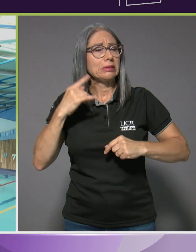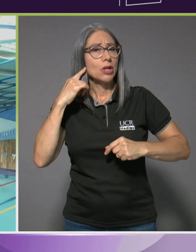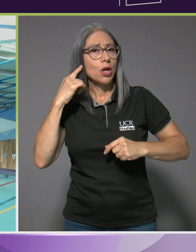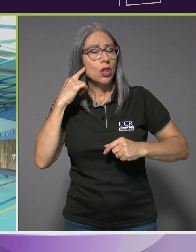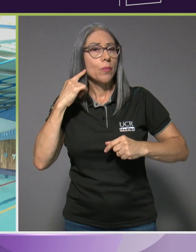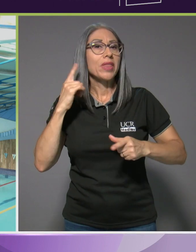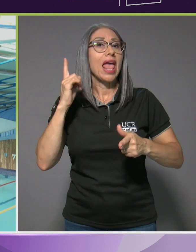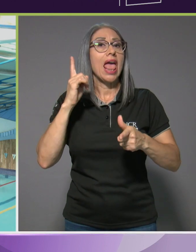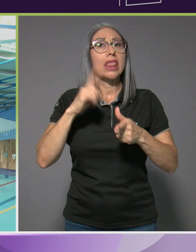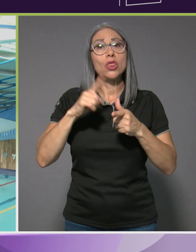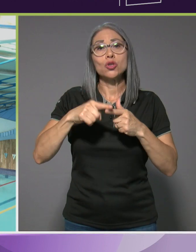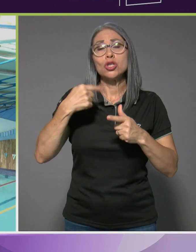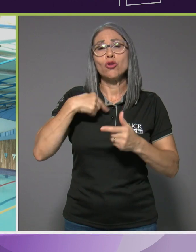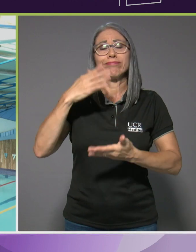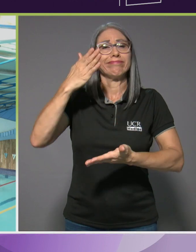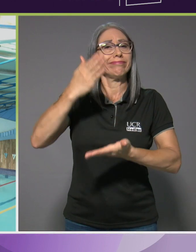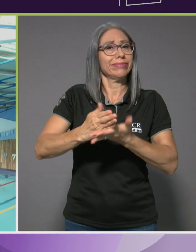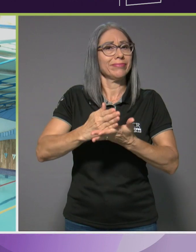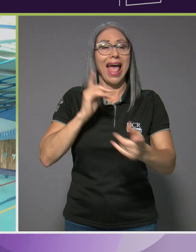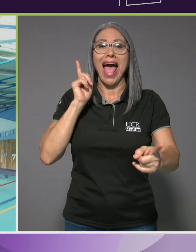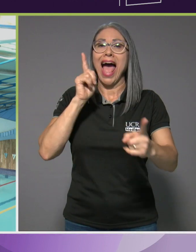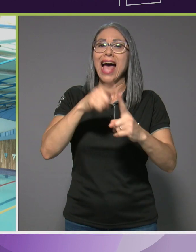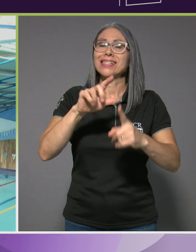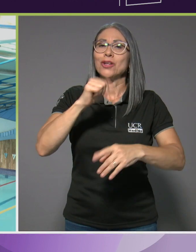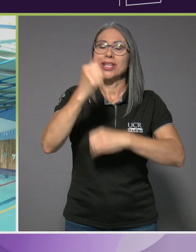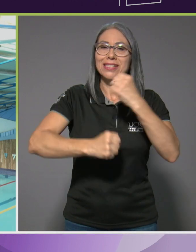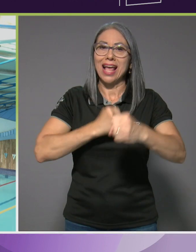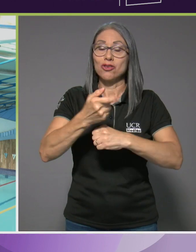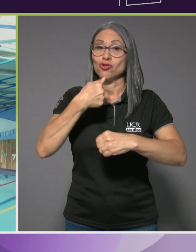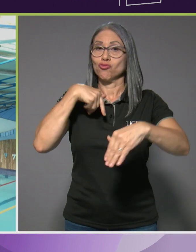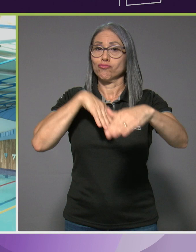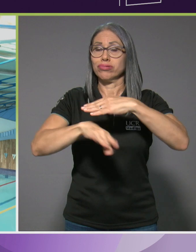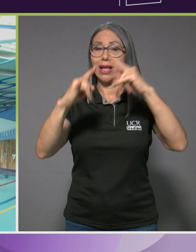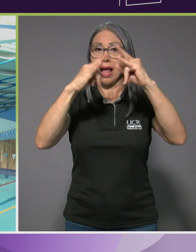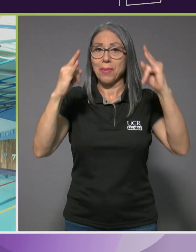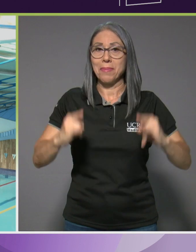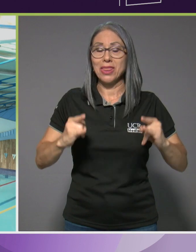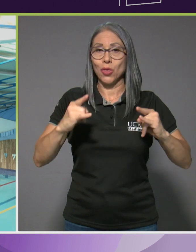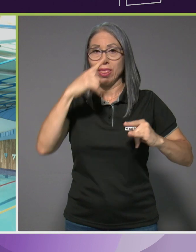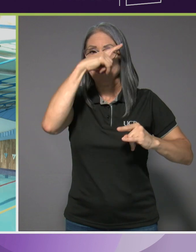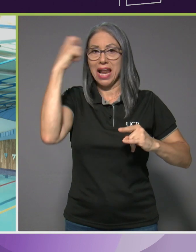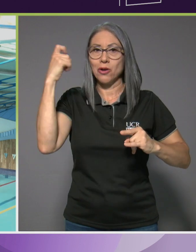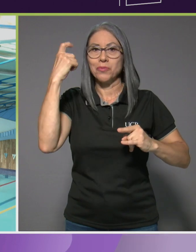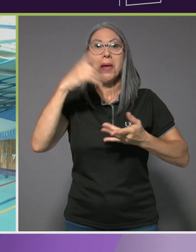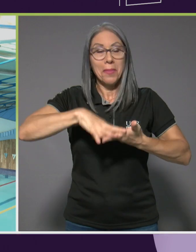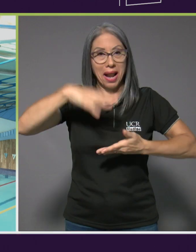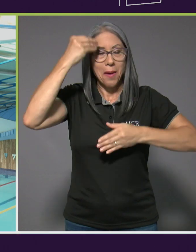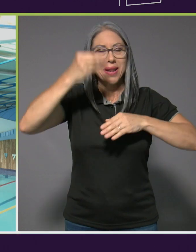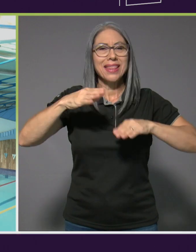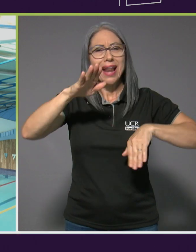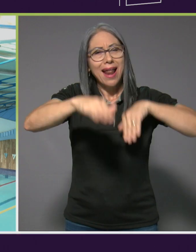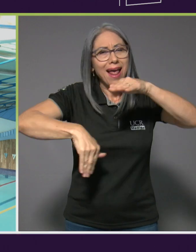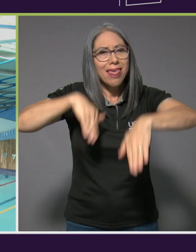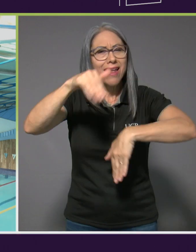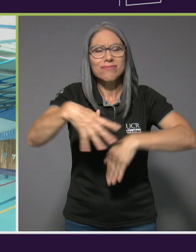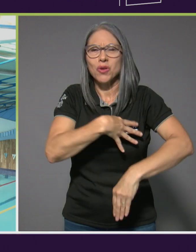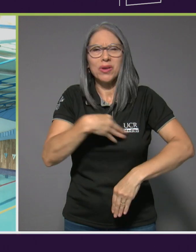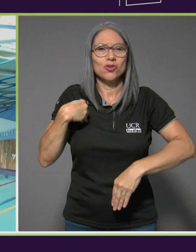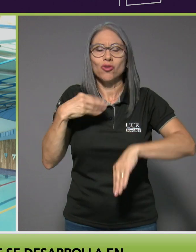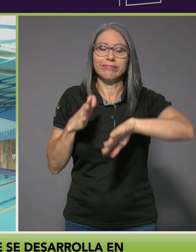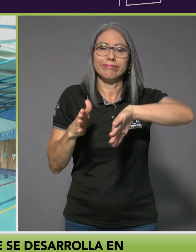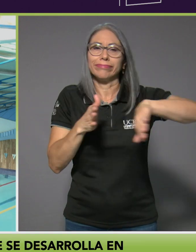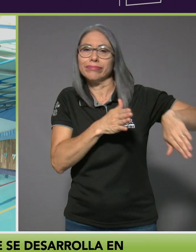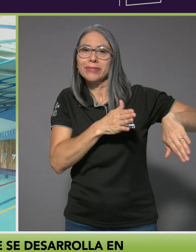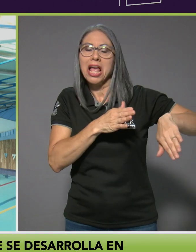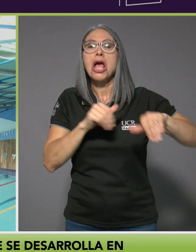10 años creo. Ingresé a un campamento de verano para aprender a nadar y no me gustó la natación, lo dejé, seguí con el fútbol,